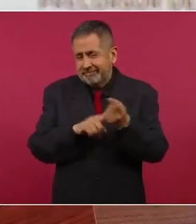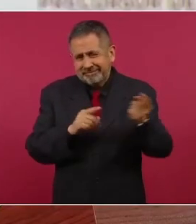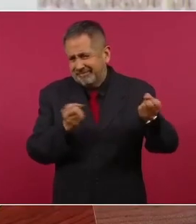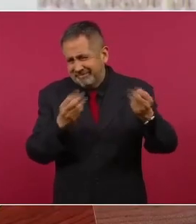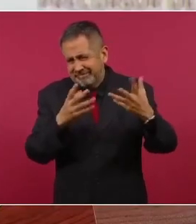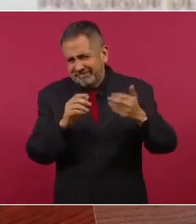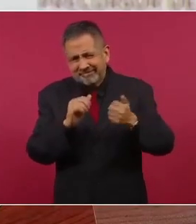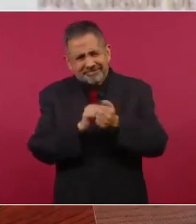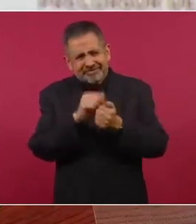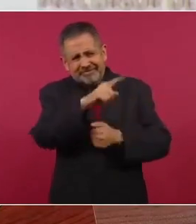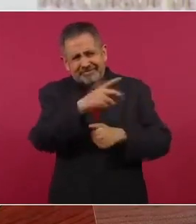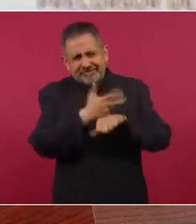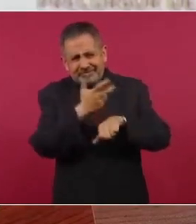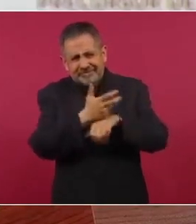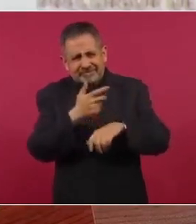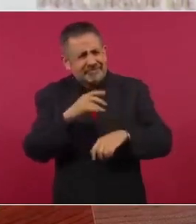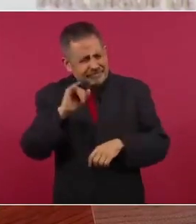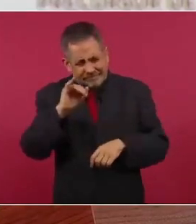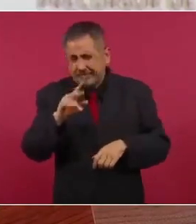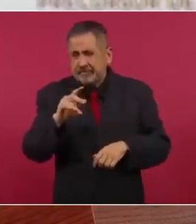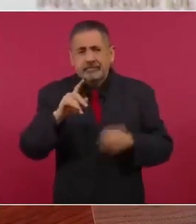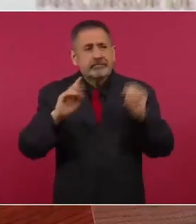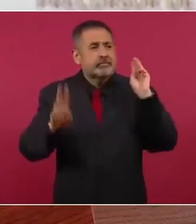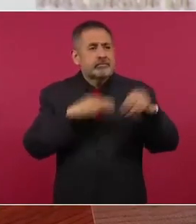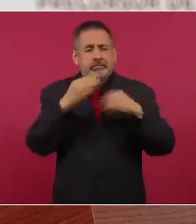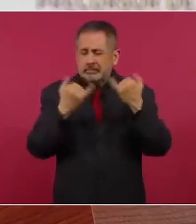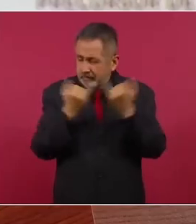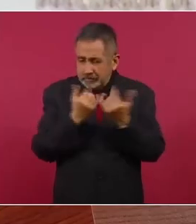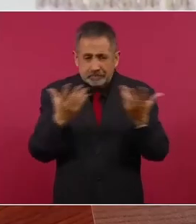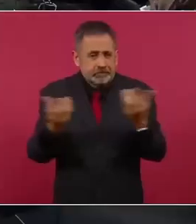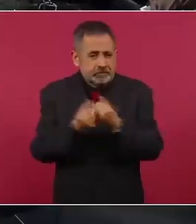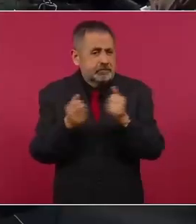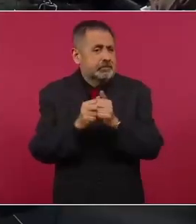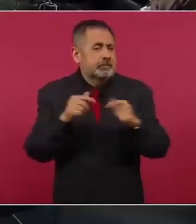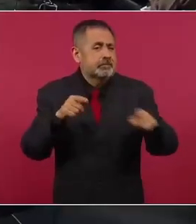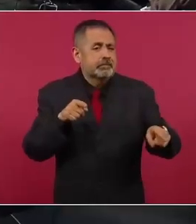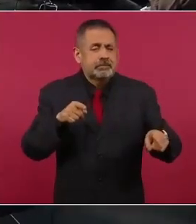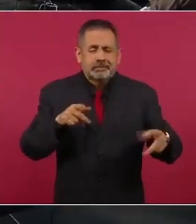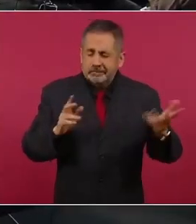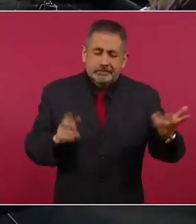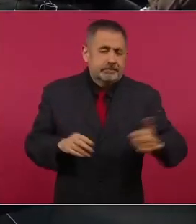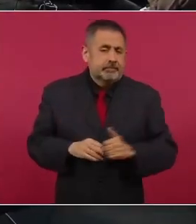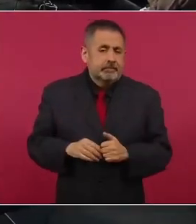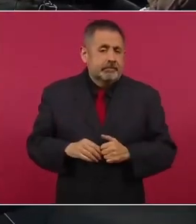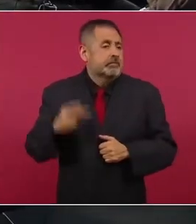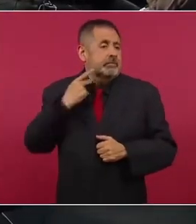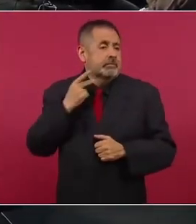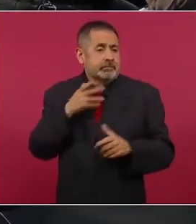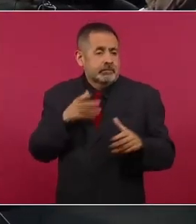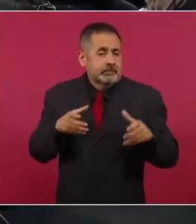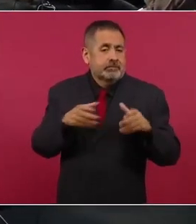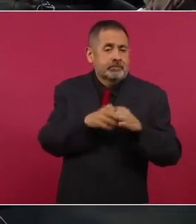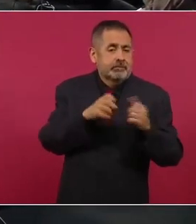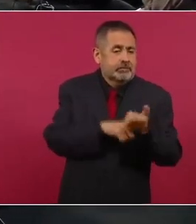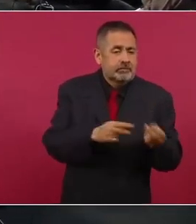en Estados Unidos y en el mundo. los políticos